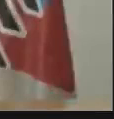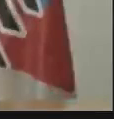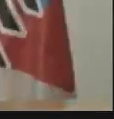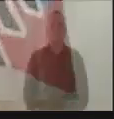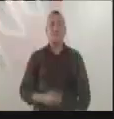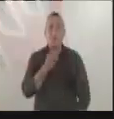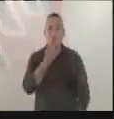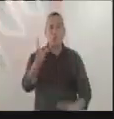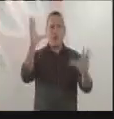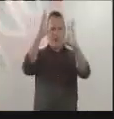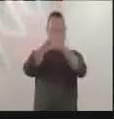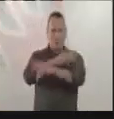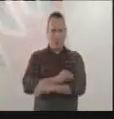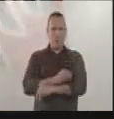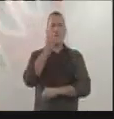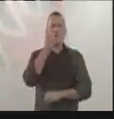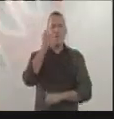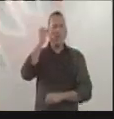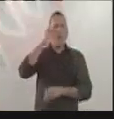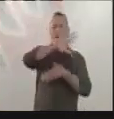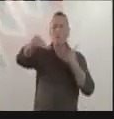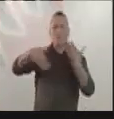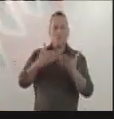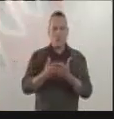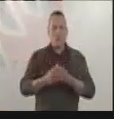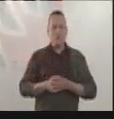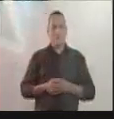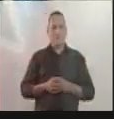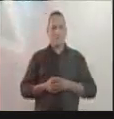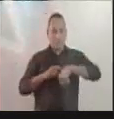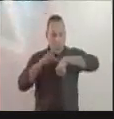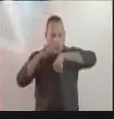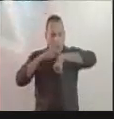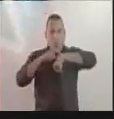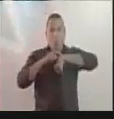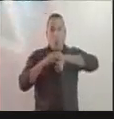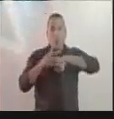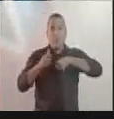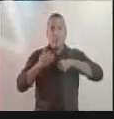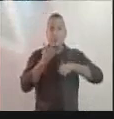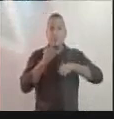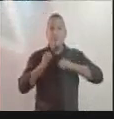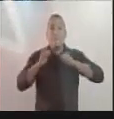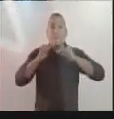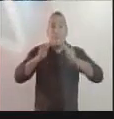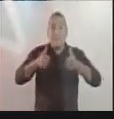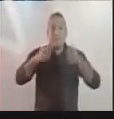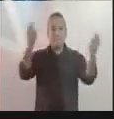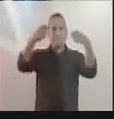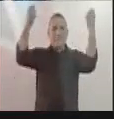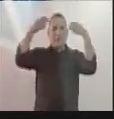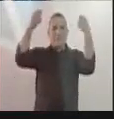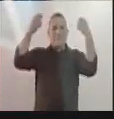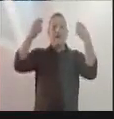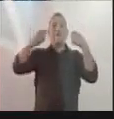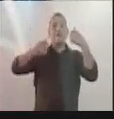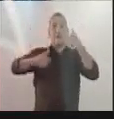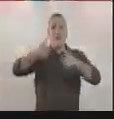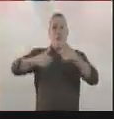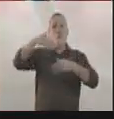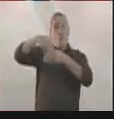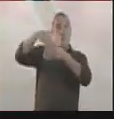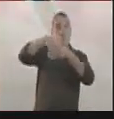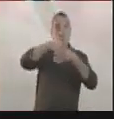Buenas noches a todas y todos. Estamos a horas del inicio de la campaña electoral.